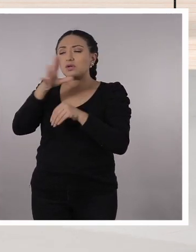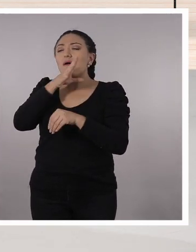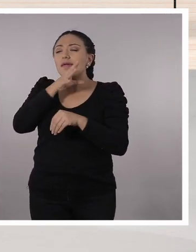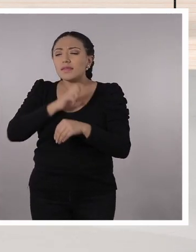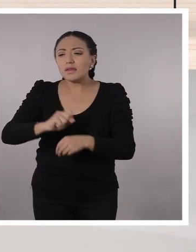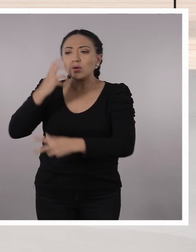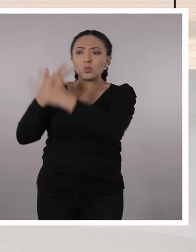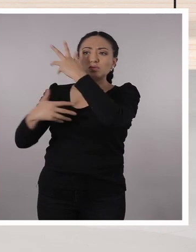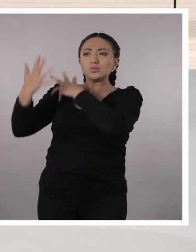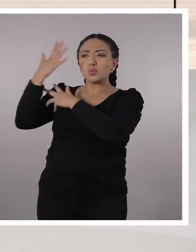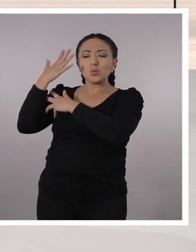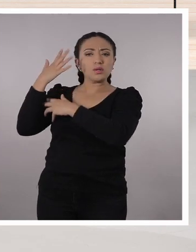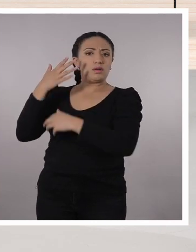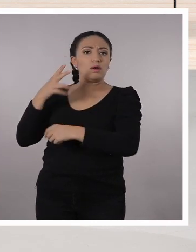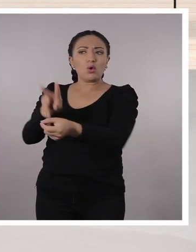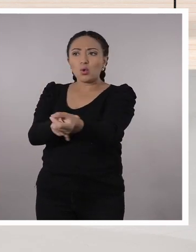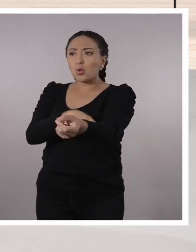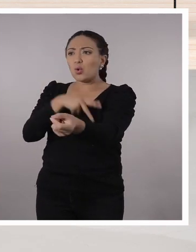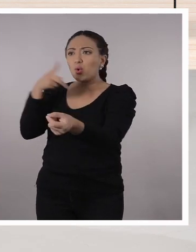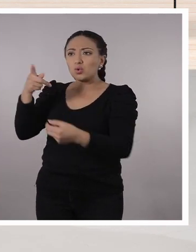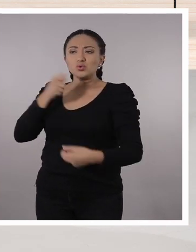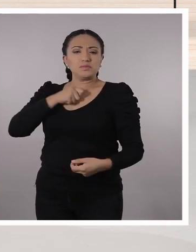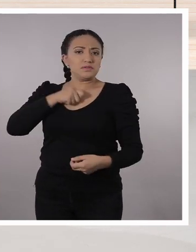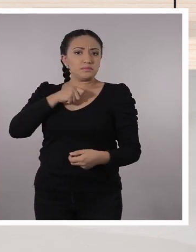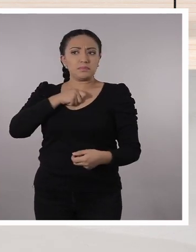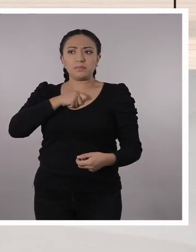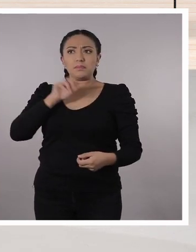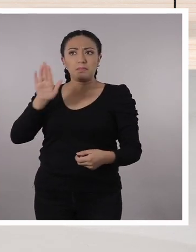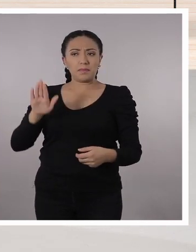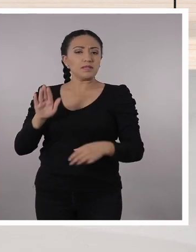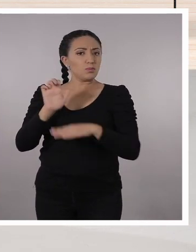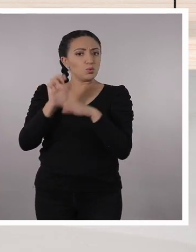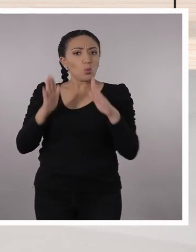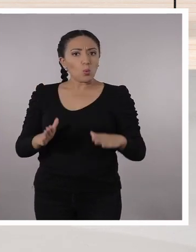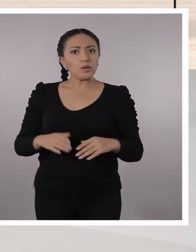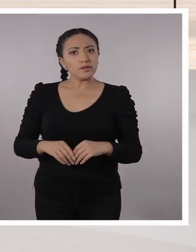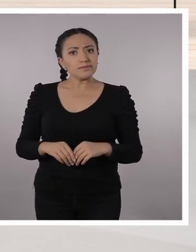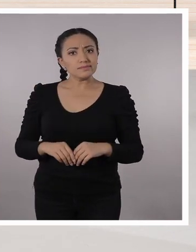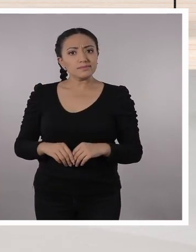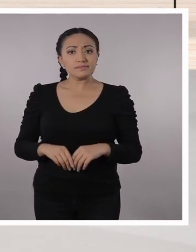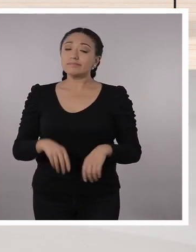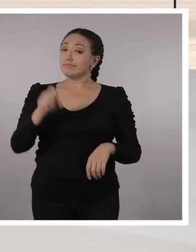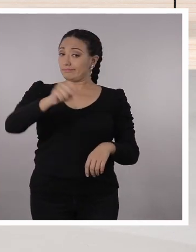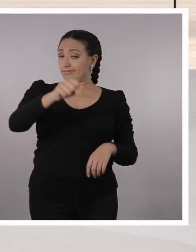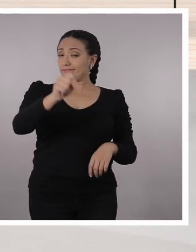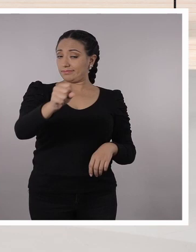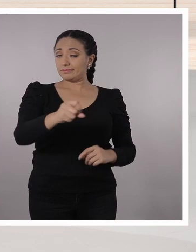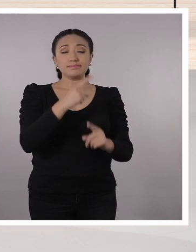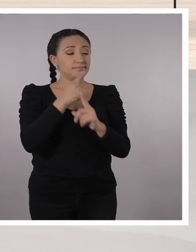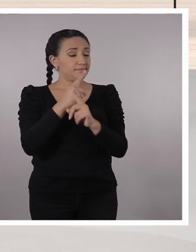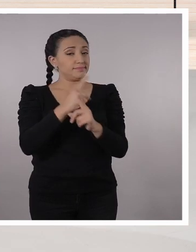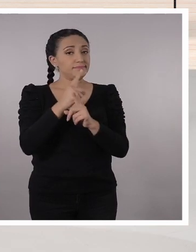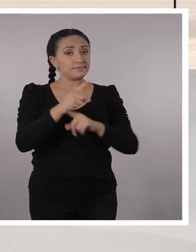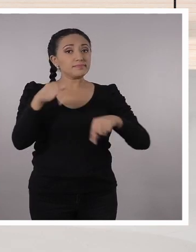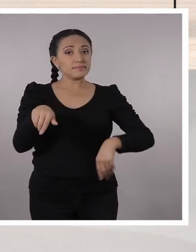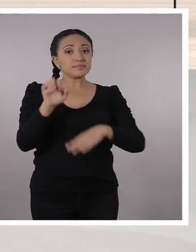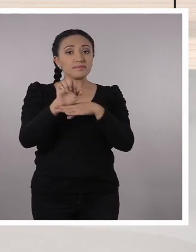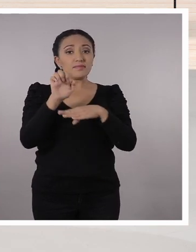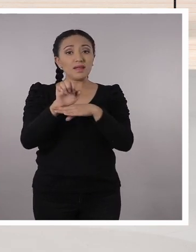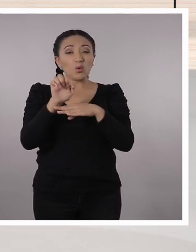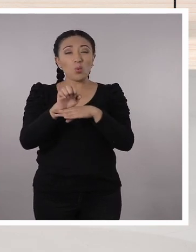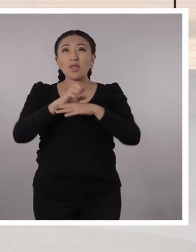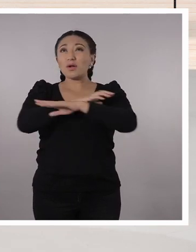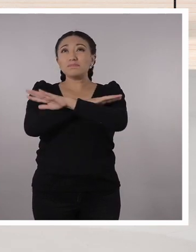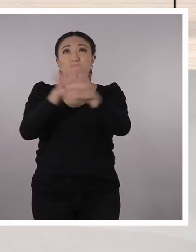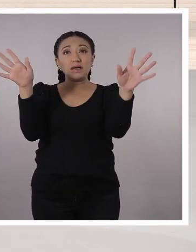con nuestros saberes, nuestras costumbres, con ese hermoso patrimonio intangible que tenemos los ecuatorianos. Pues, sí, los recursos naturales